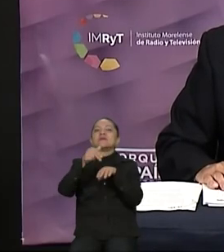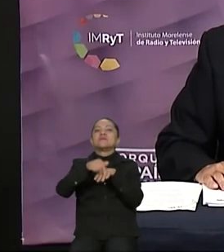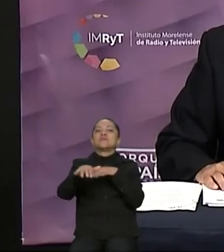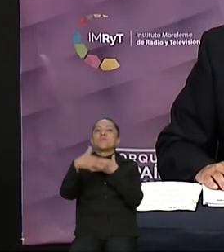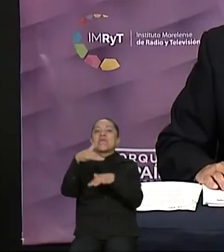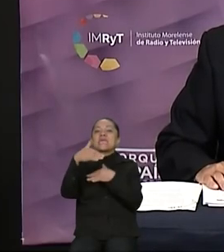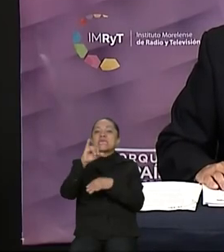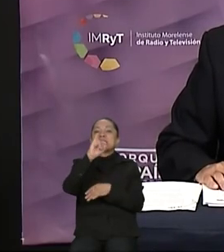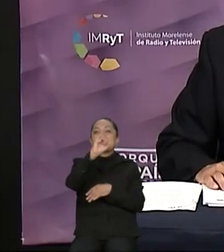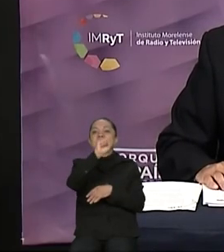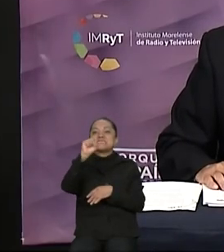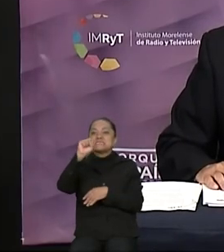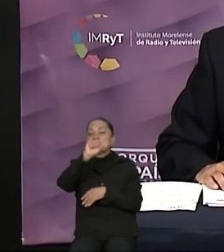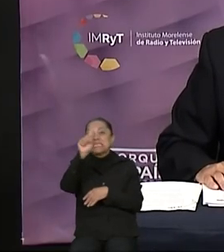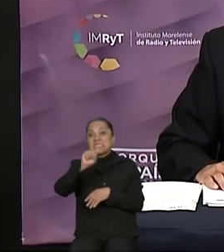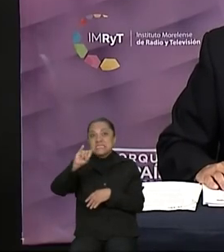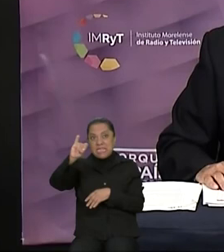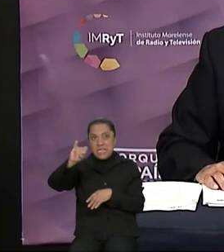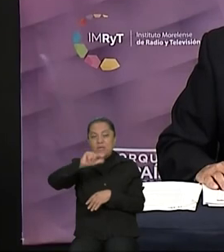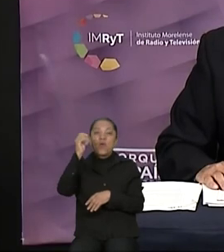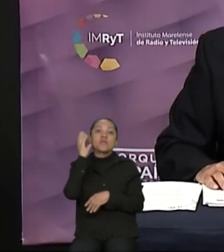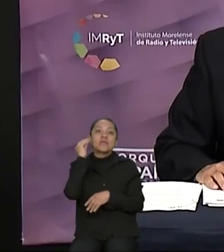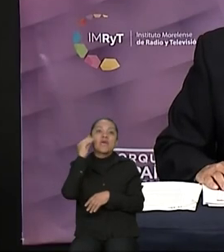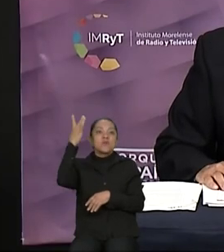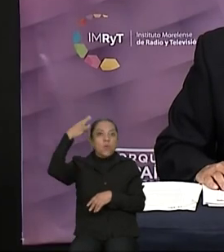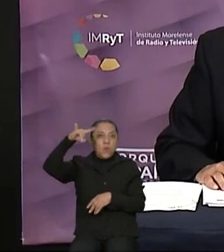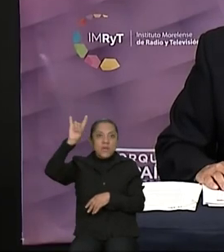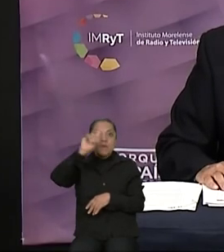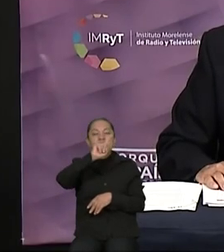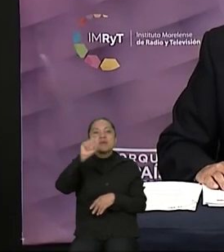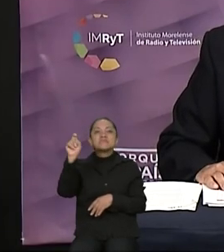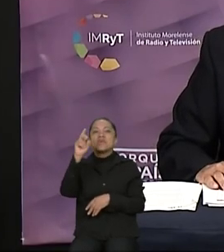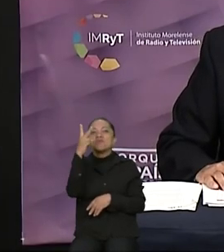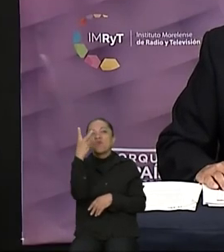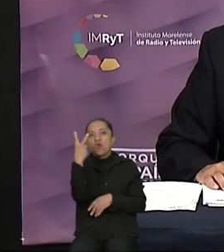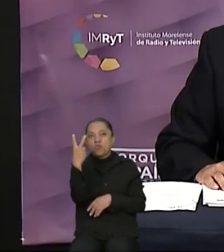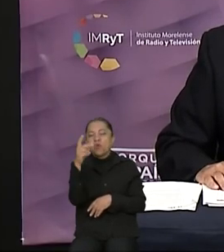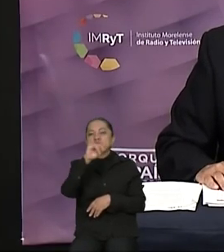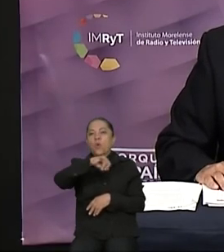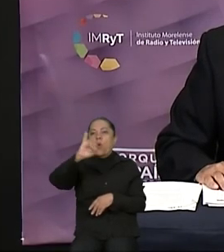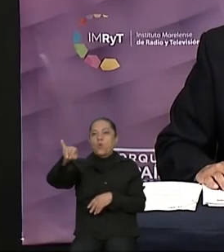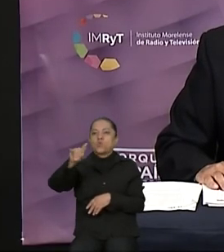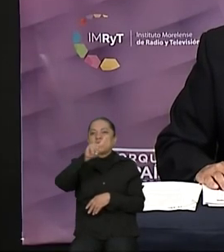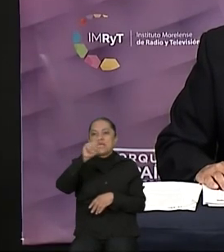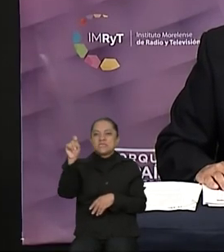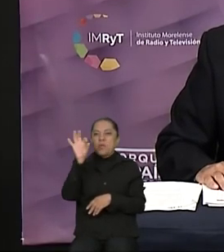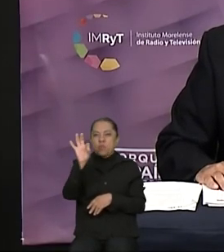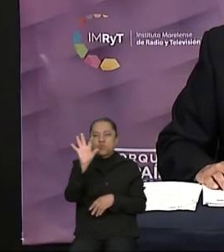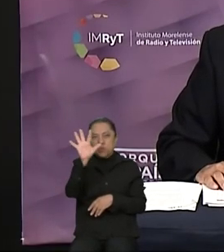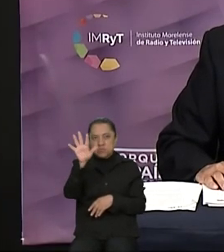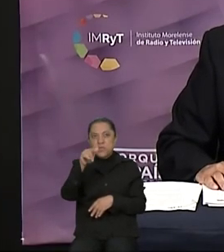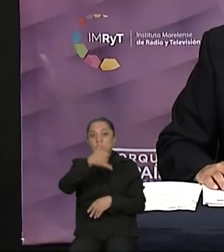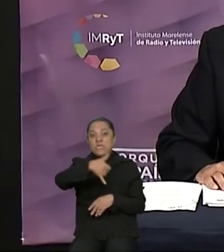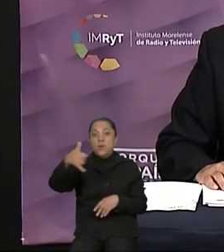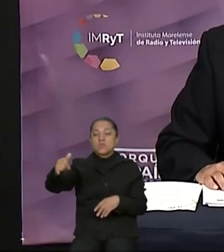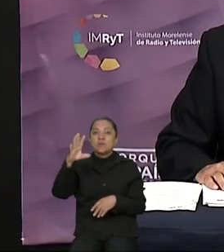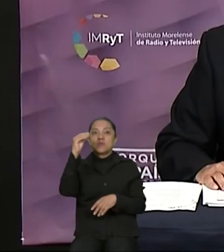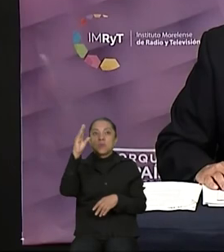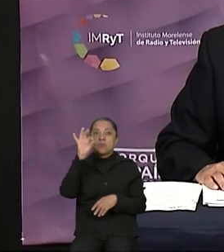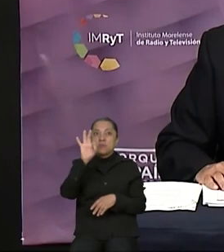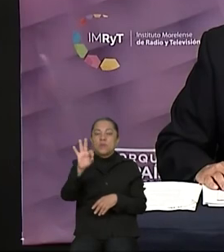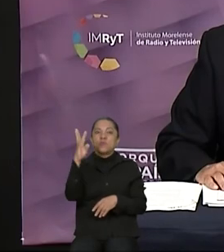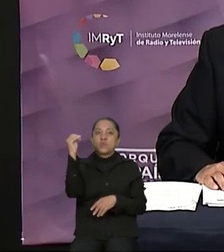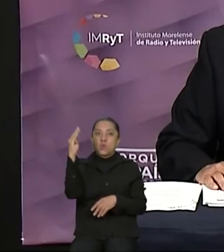en Radio en Cuernavaca 102.9 FM en Jojutla 100.5 en Yautépec 90.9 frecuencia modulada y